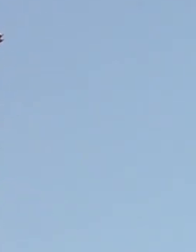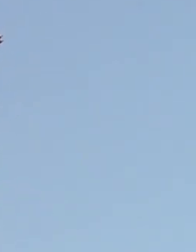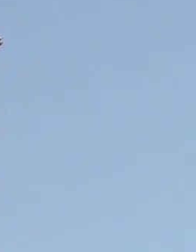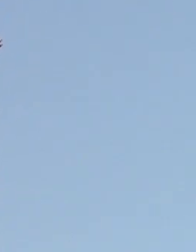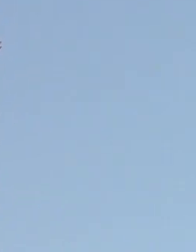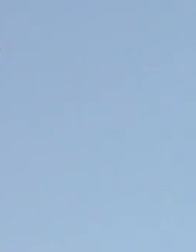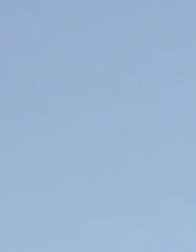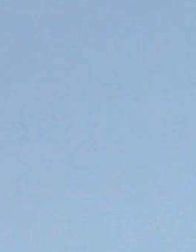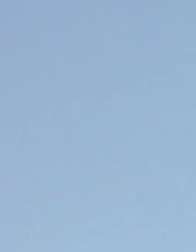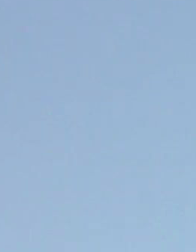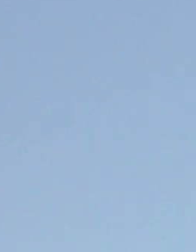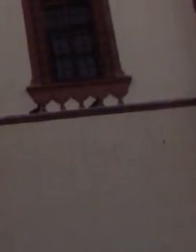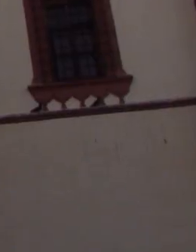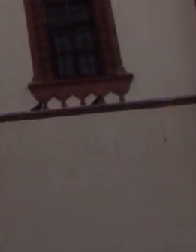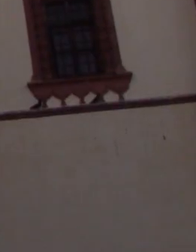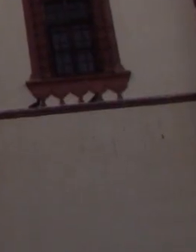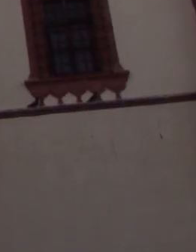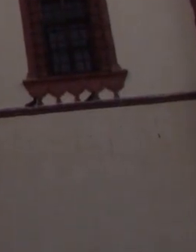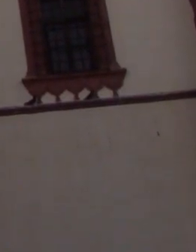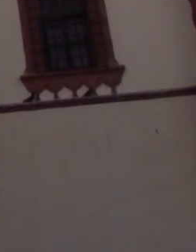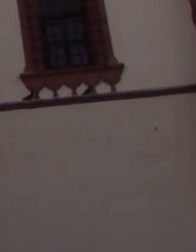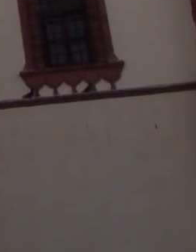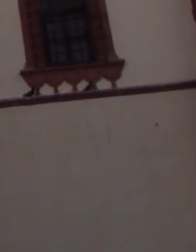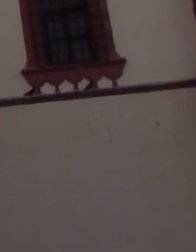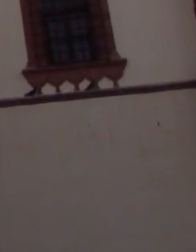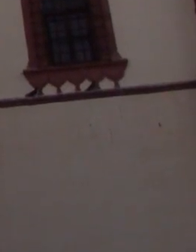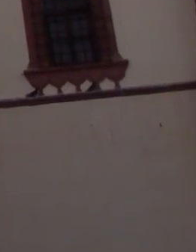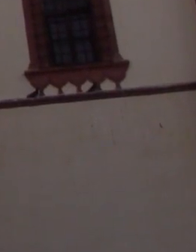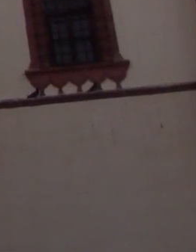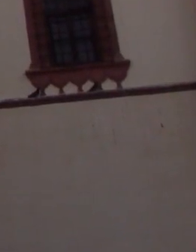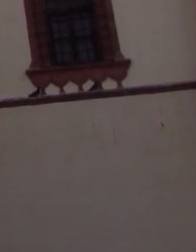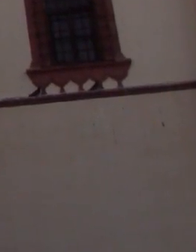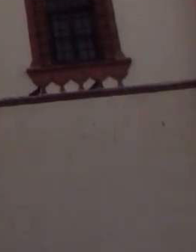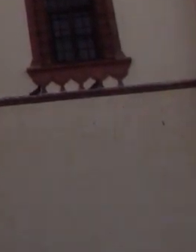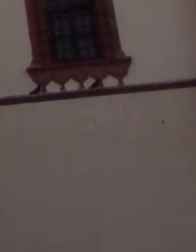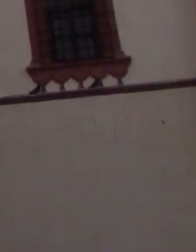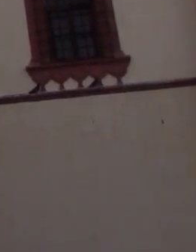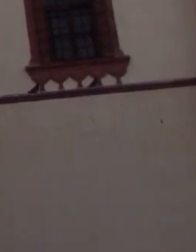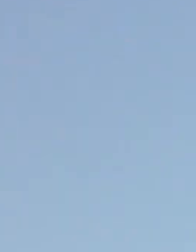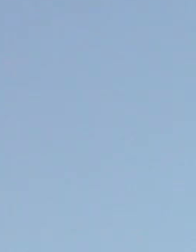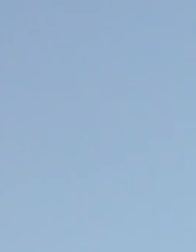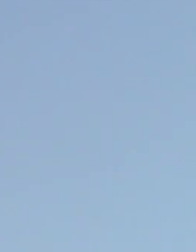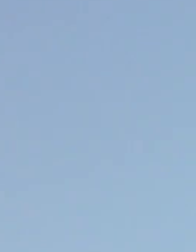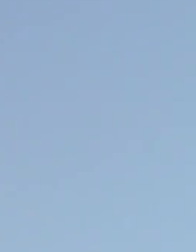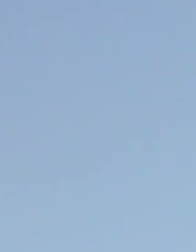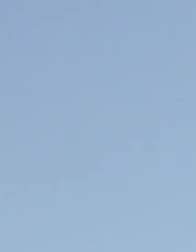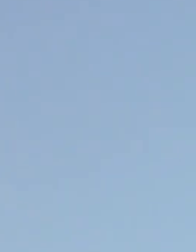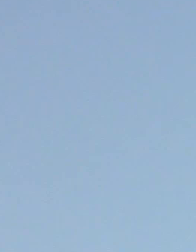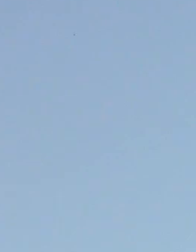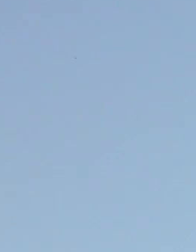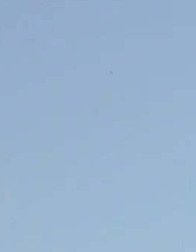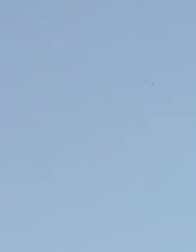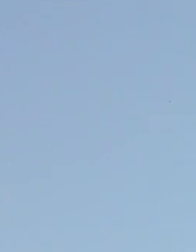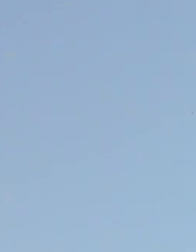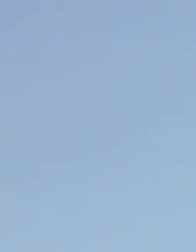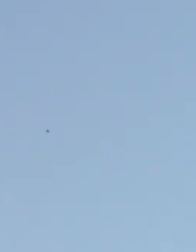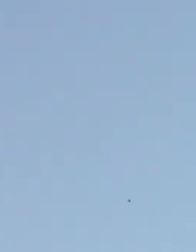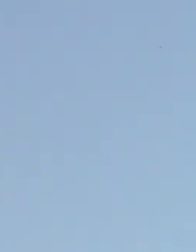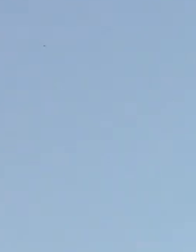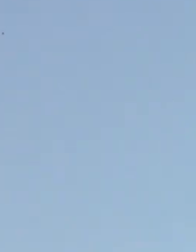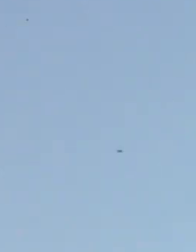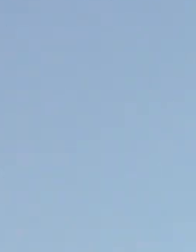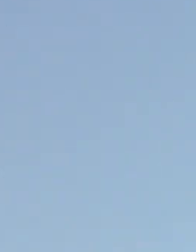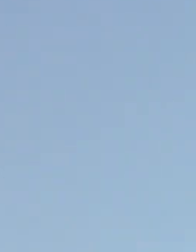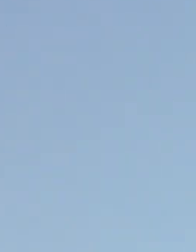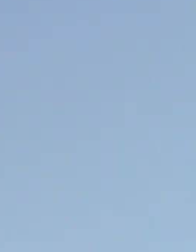Templo de San Francisco de Asís en Olínalá, en la región de la Montaña, y la Iglesia de Santa Prisca, en Taxco. En esta